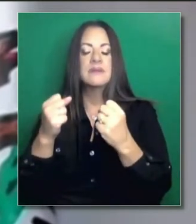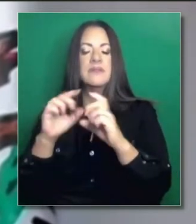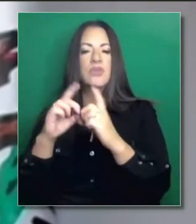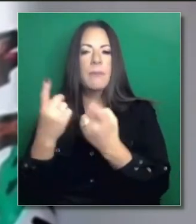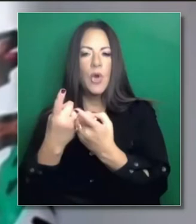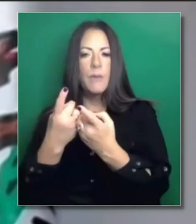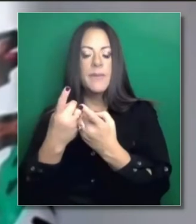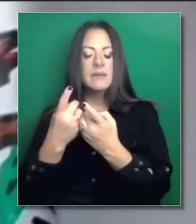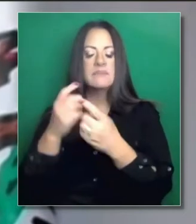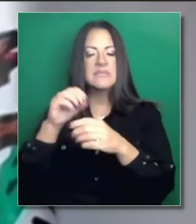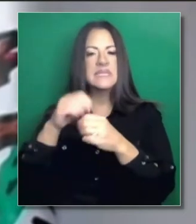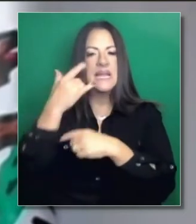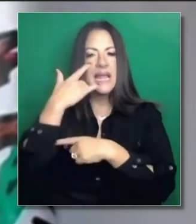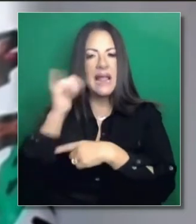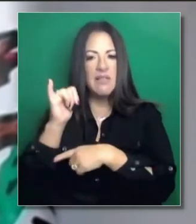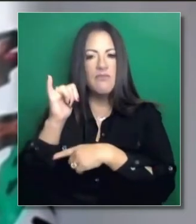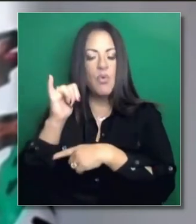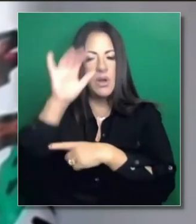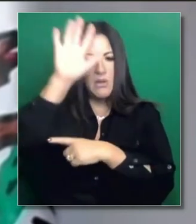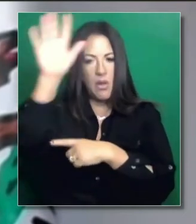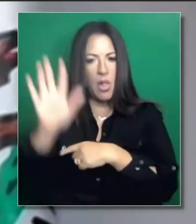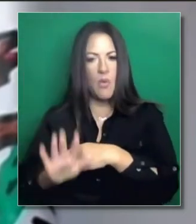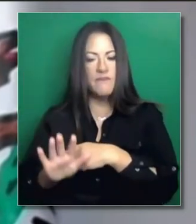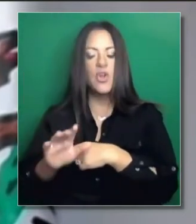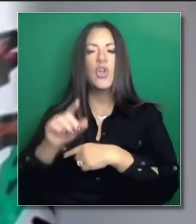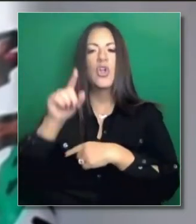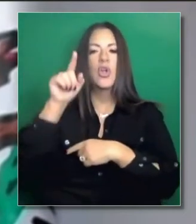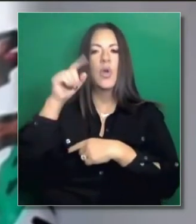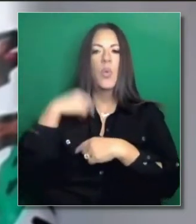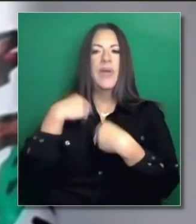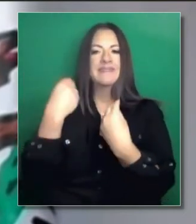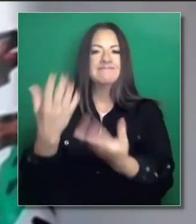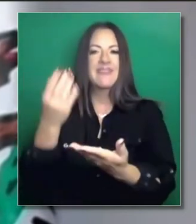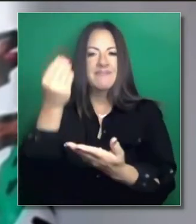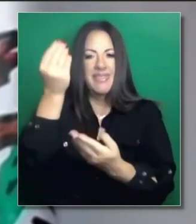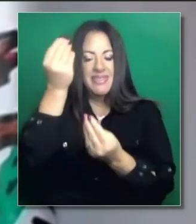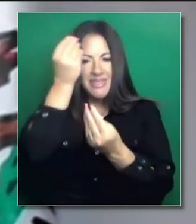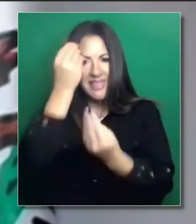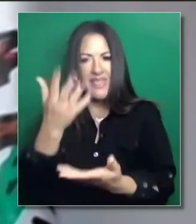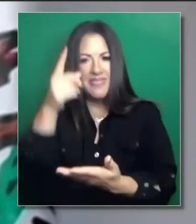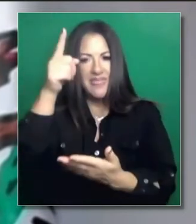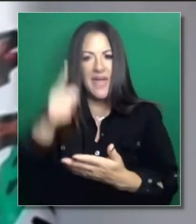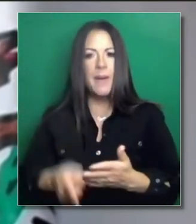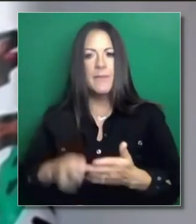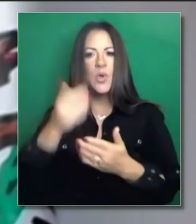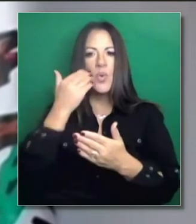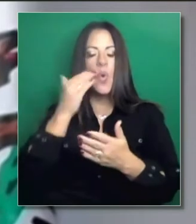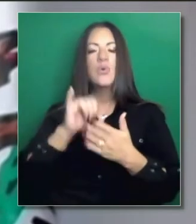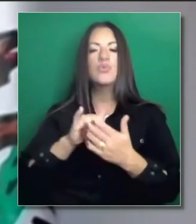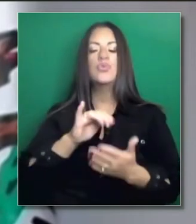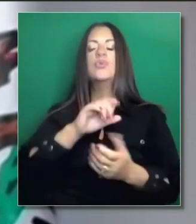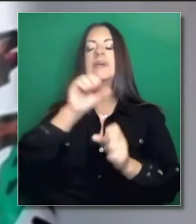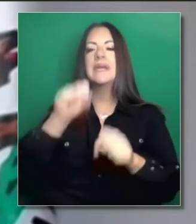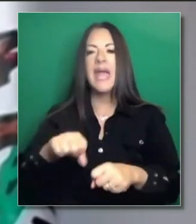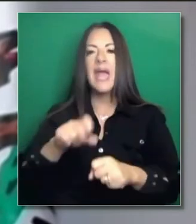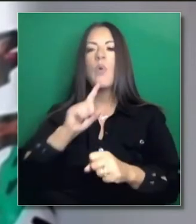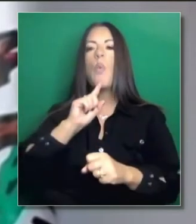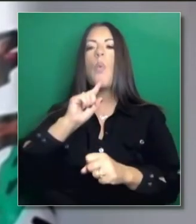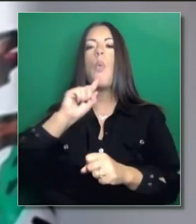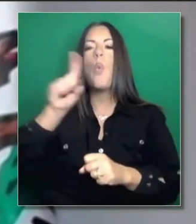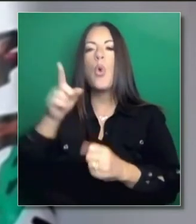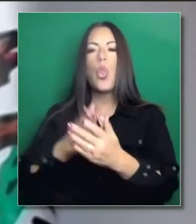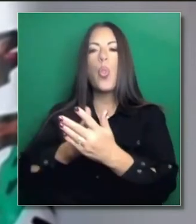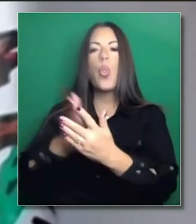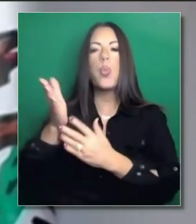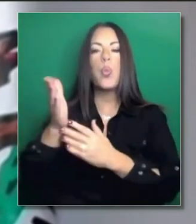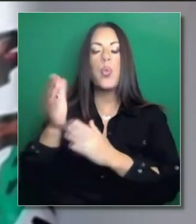jurisdicciones sanitarias que trabajan con sus proveedores que se han registrado para pedir la vacuna. Esos proveedores piden